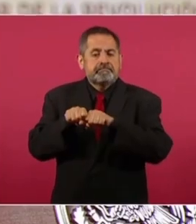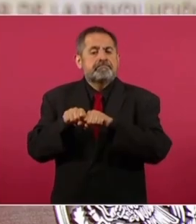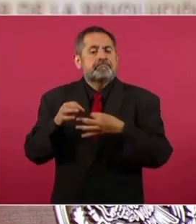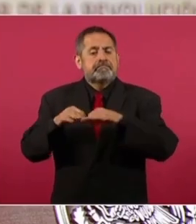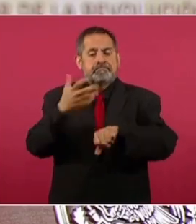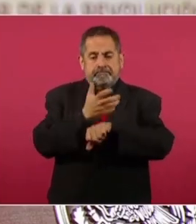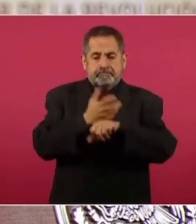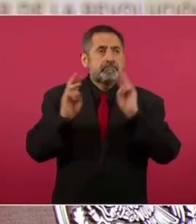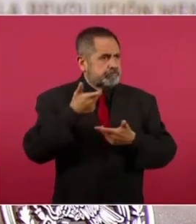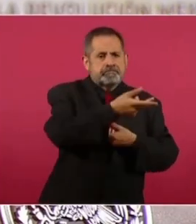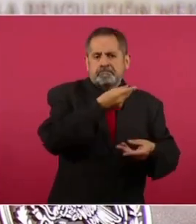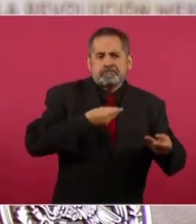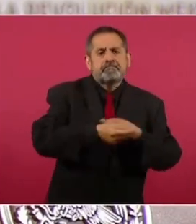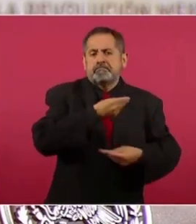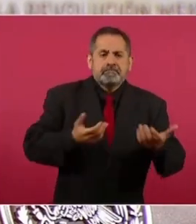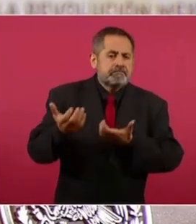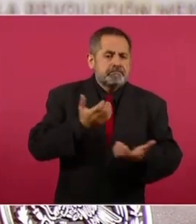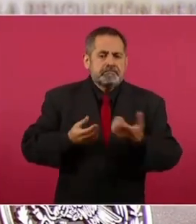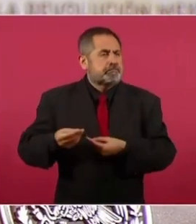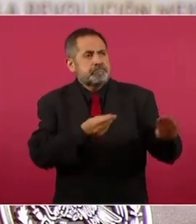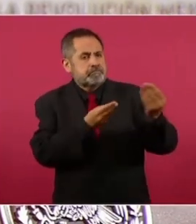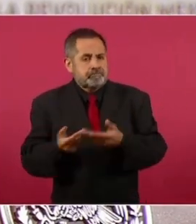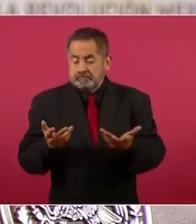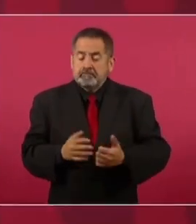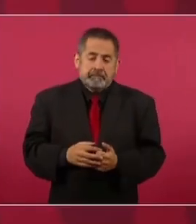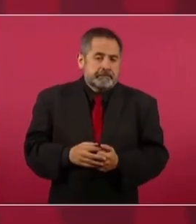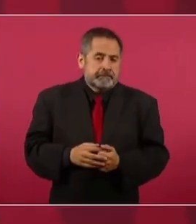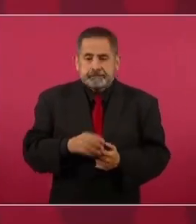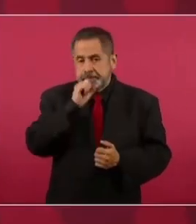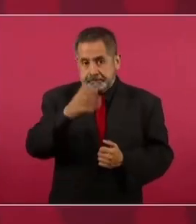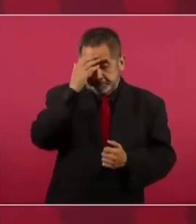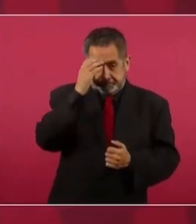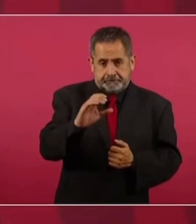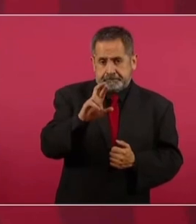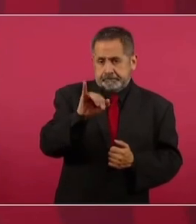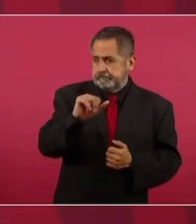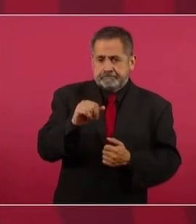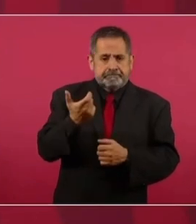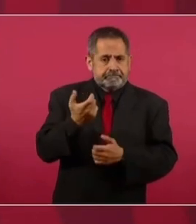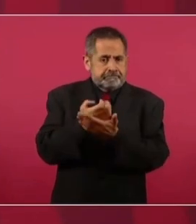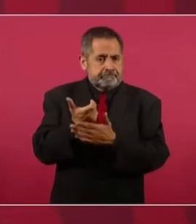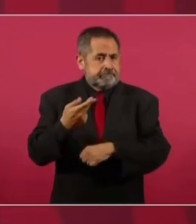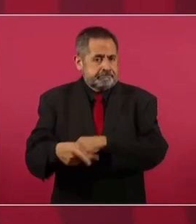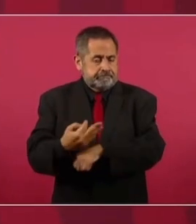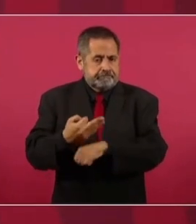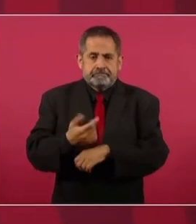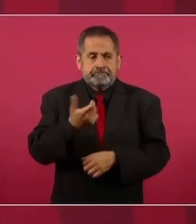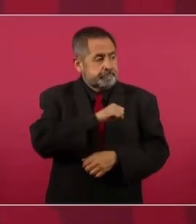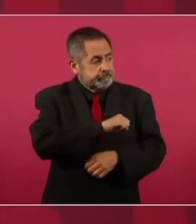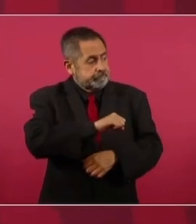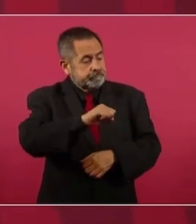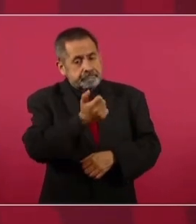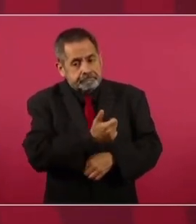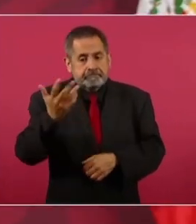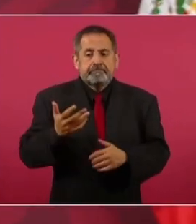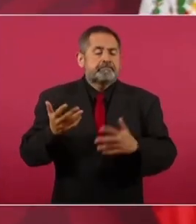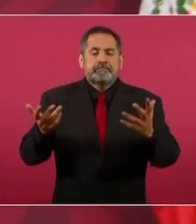Estados Unidos en el mundo. Y además, por la crisis económica actual, por la inflación,